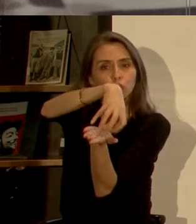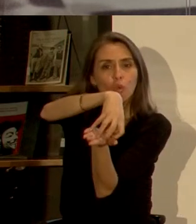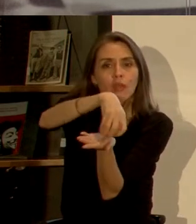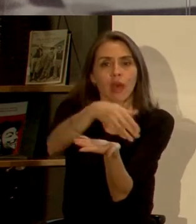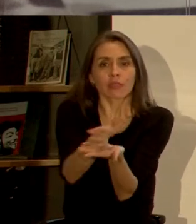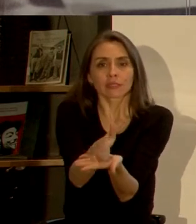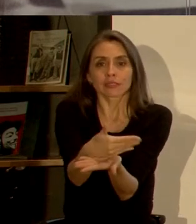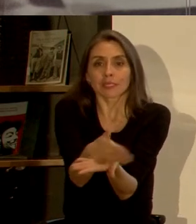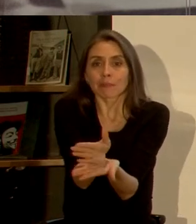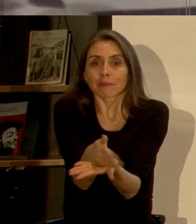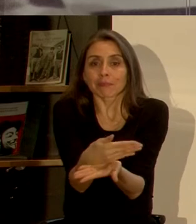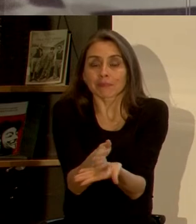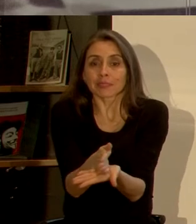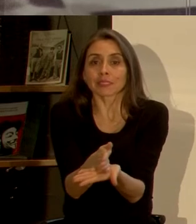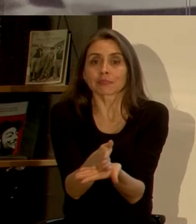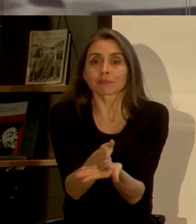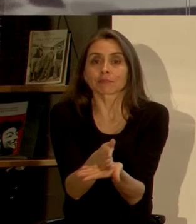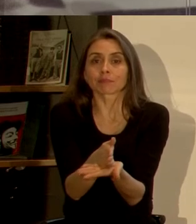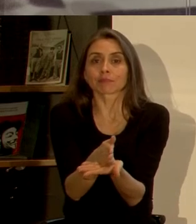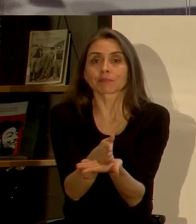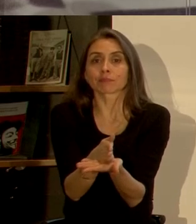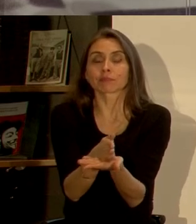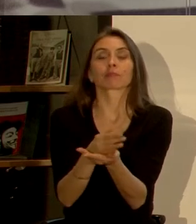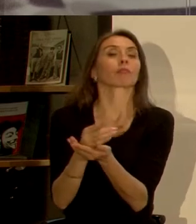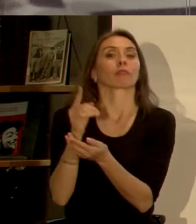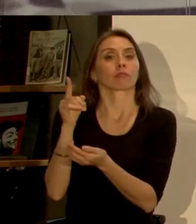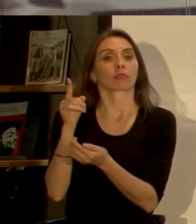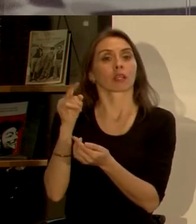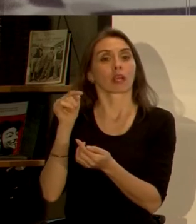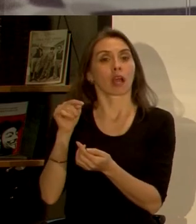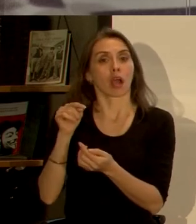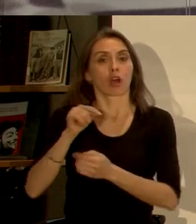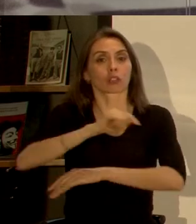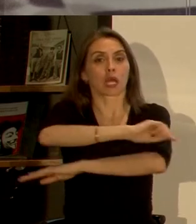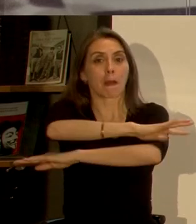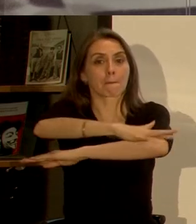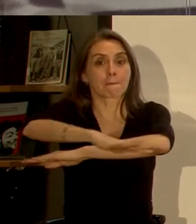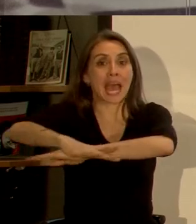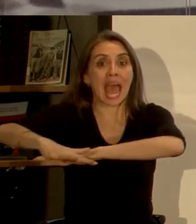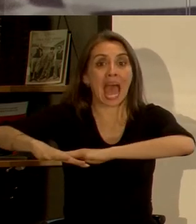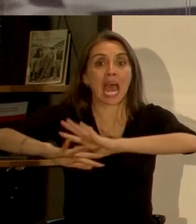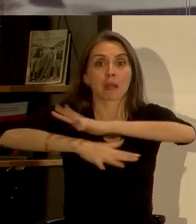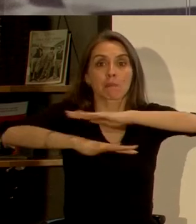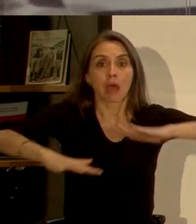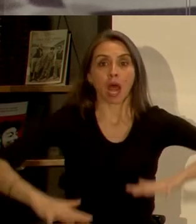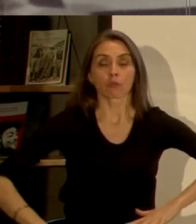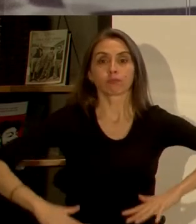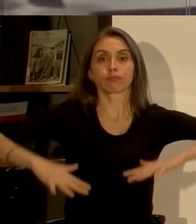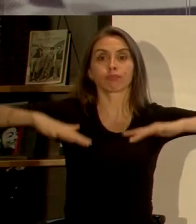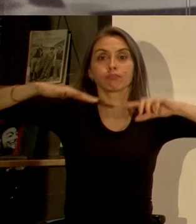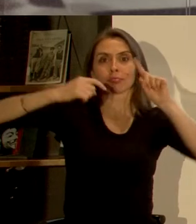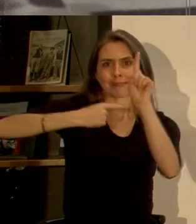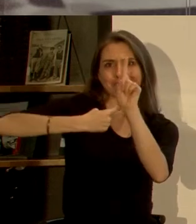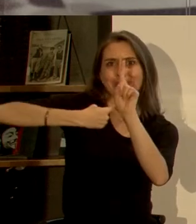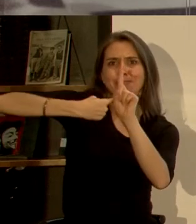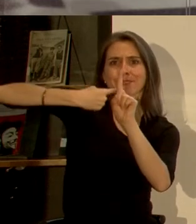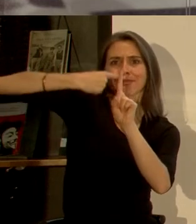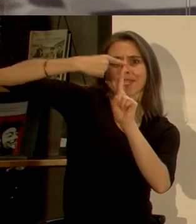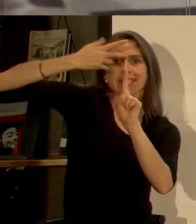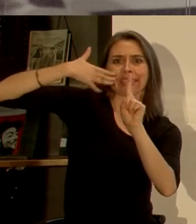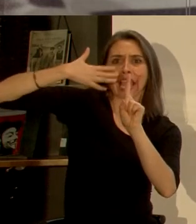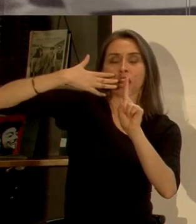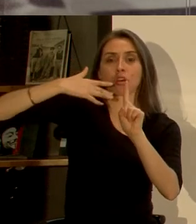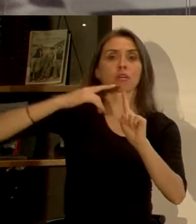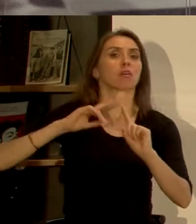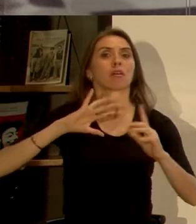frente no solo a los mares que suben, no solo a las temperaturas que aumentan, no solo a los desastres naturales que